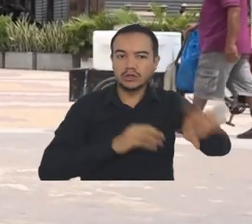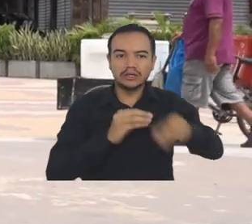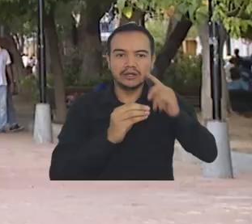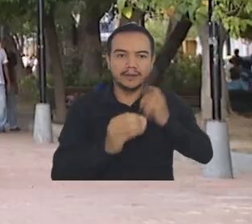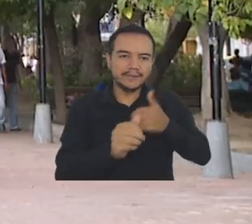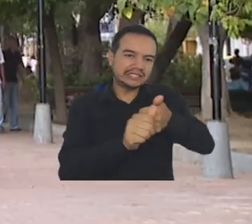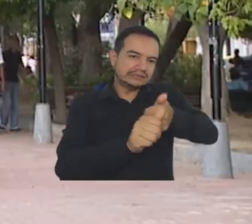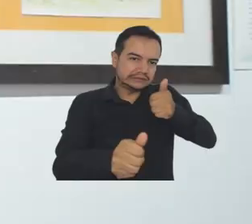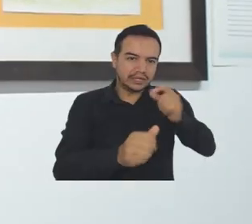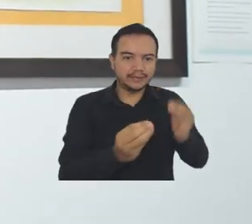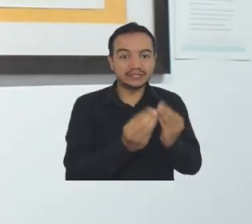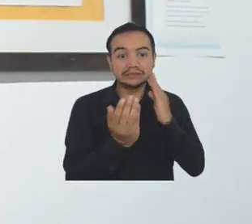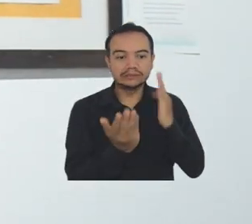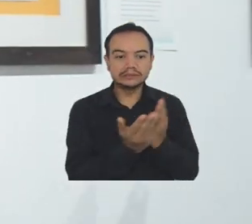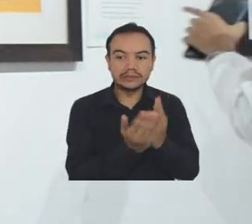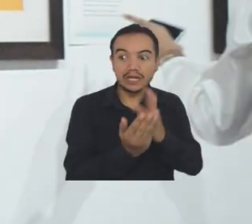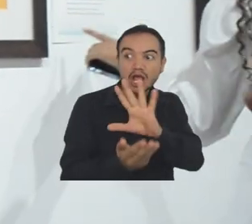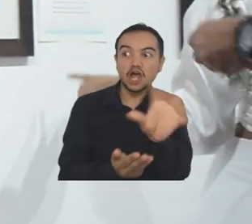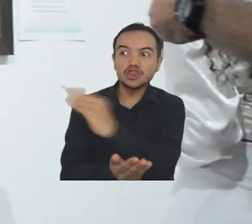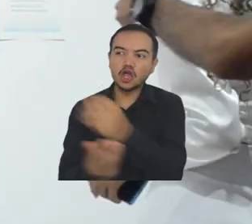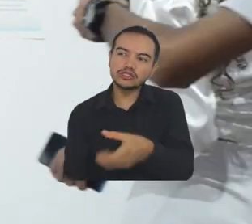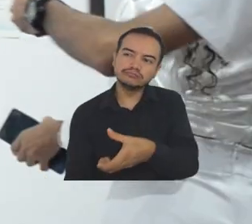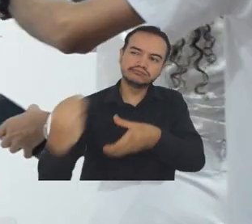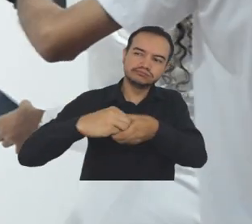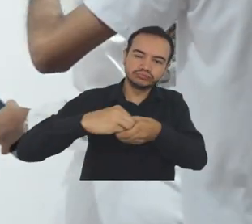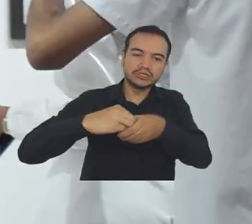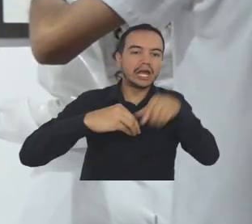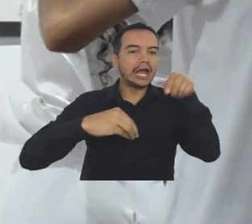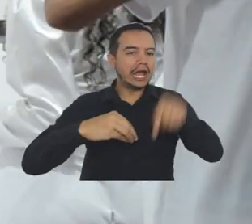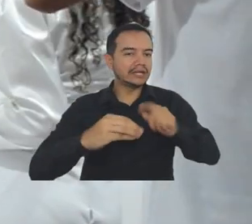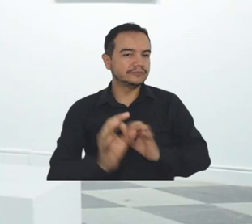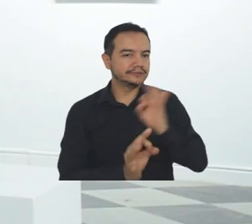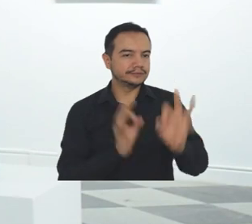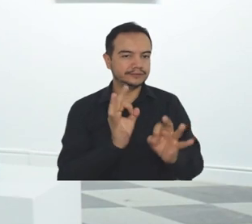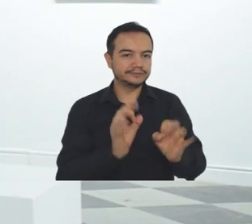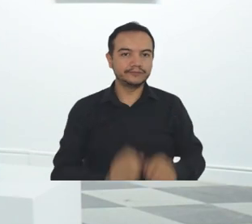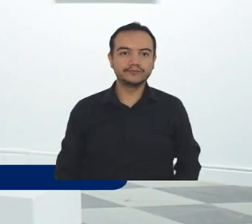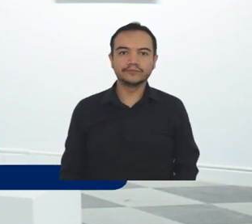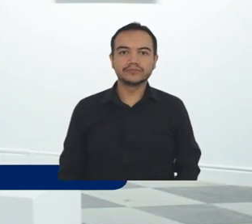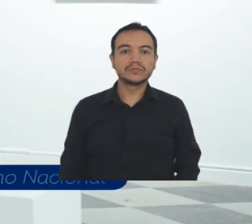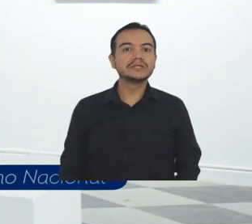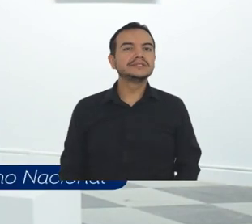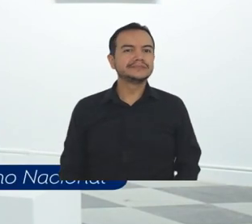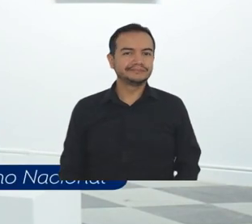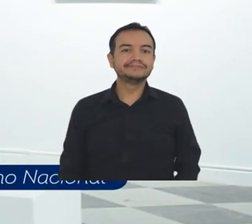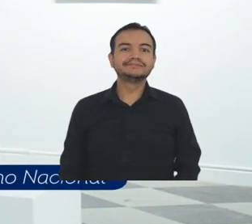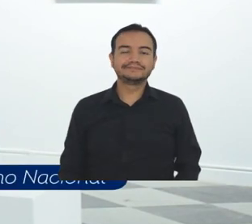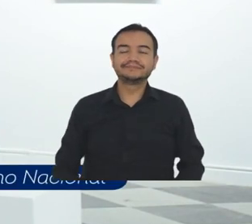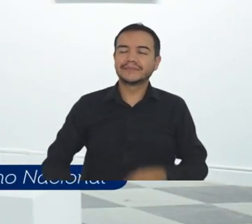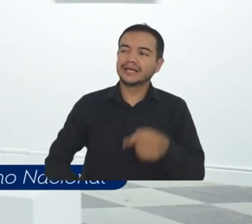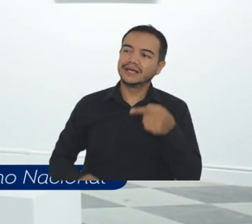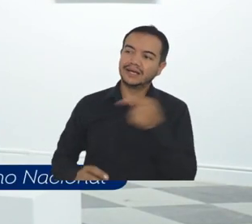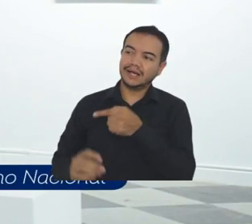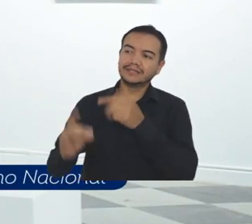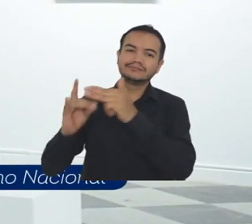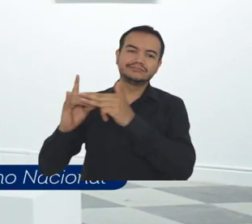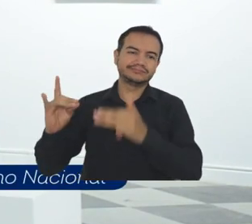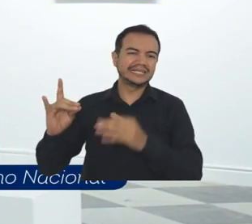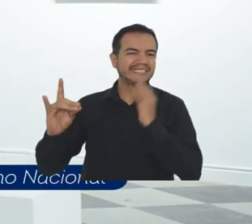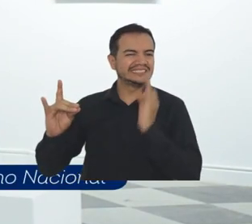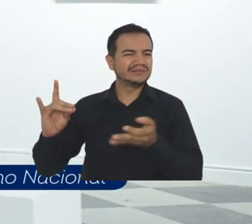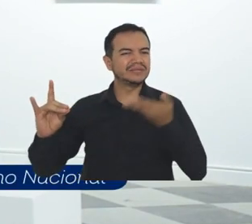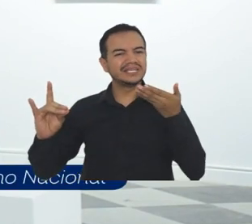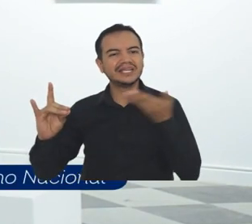docencia y extensión, que involucren a todos los sectores sociales. La universidad ha sido siempre reconocida como una